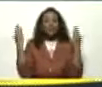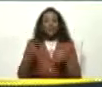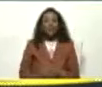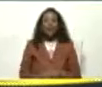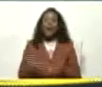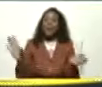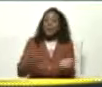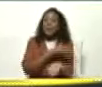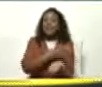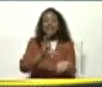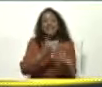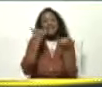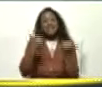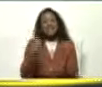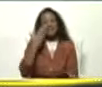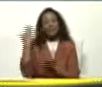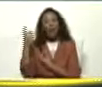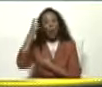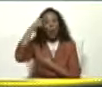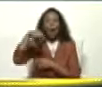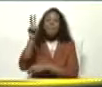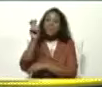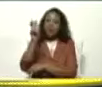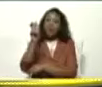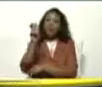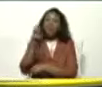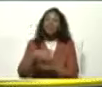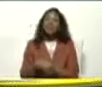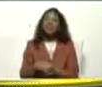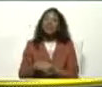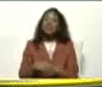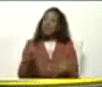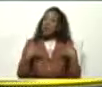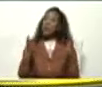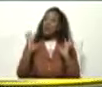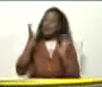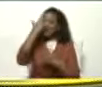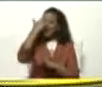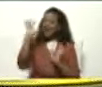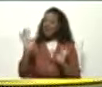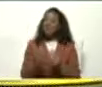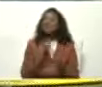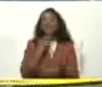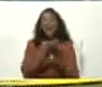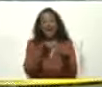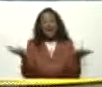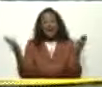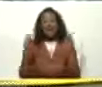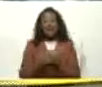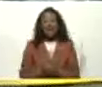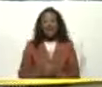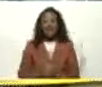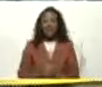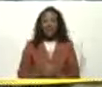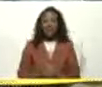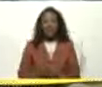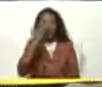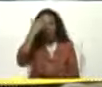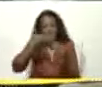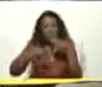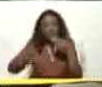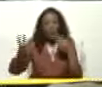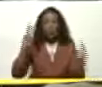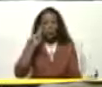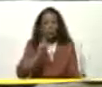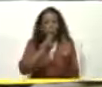a ponerle un poquito De música Hoy es viernes Y el cuerpo Y lo sabe Gracias Hasta pronto